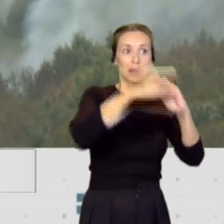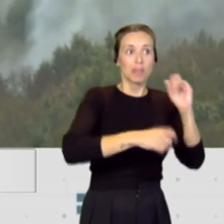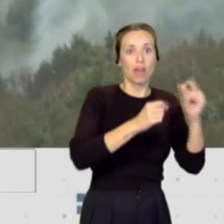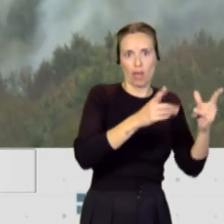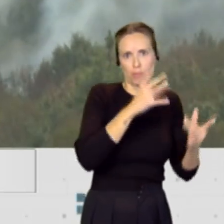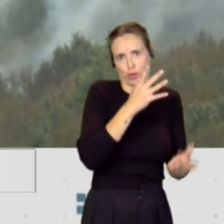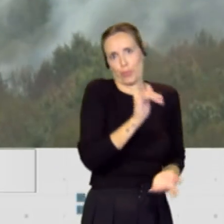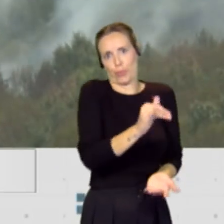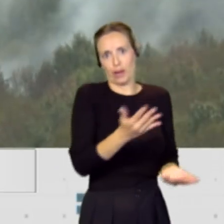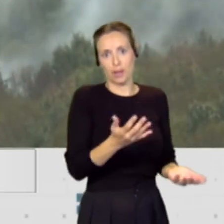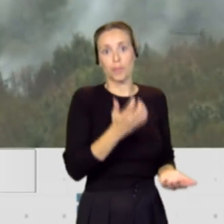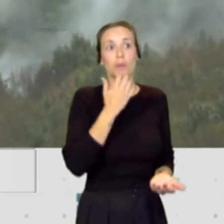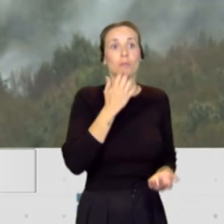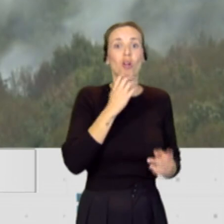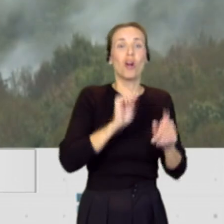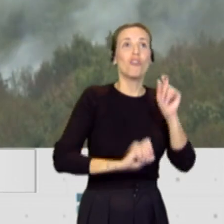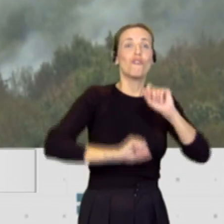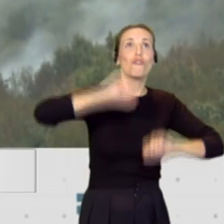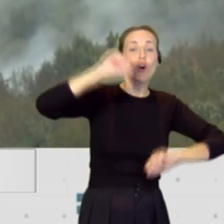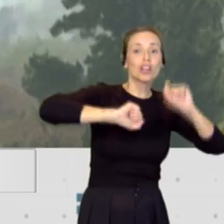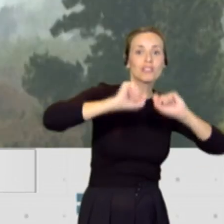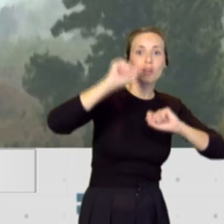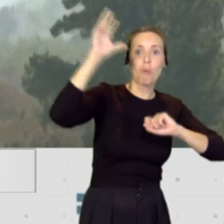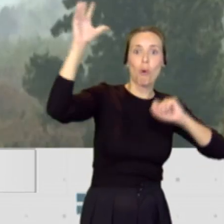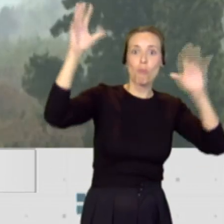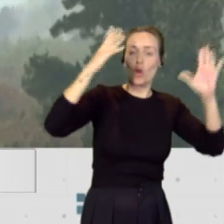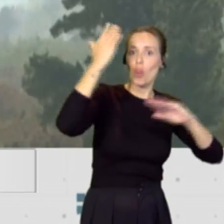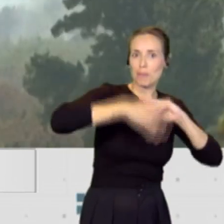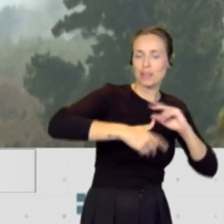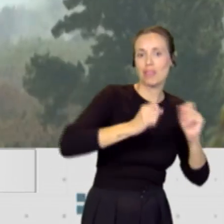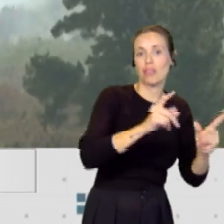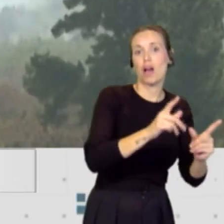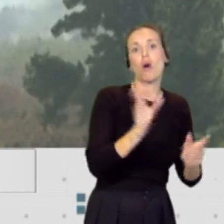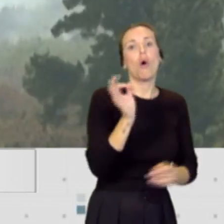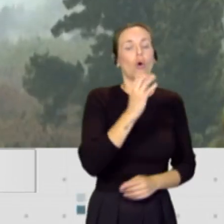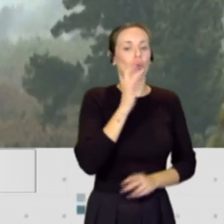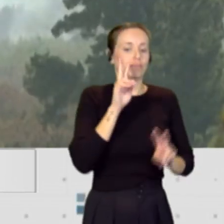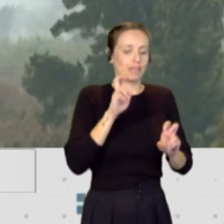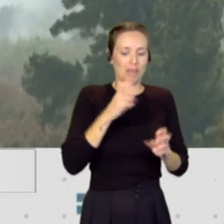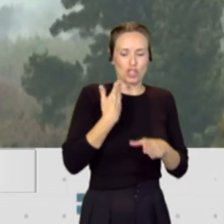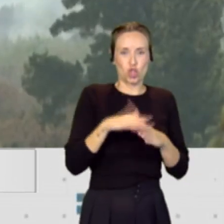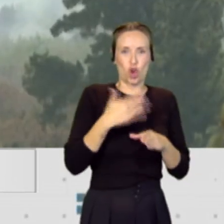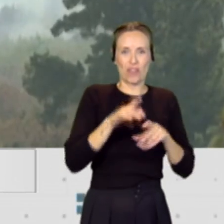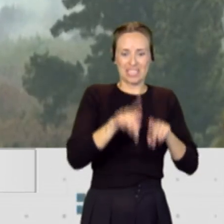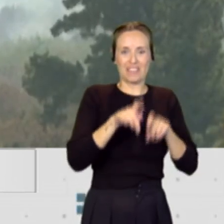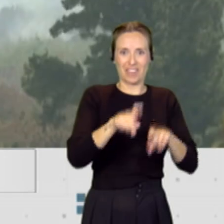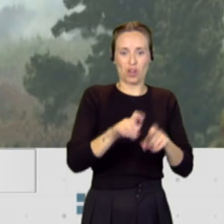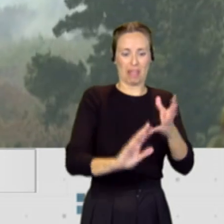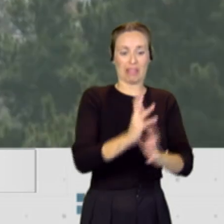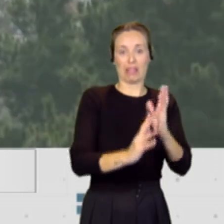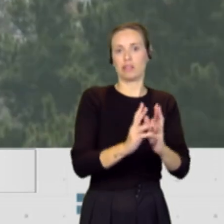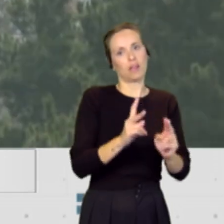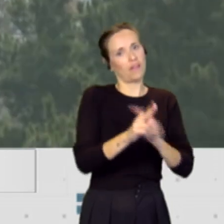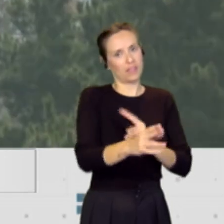o cuando se limitan por ejemplo hasta los fuegos artificiales o incluso las quemas que puedan ser de rastrojos o de material agrícola. Es